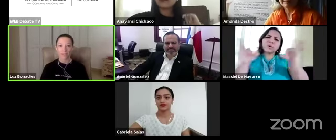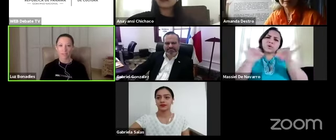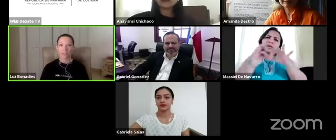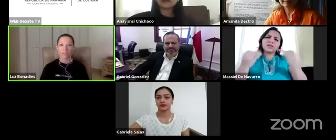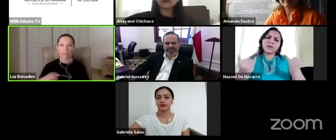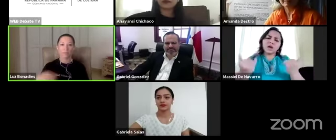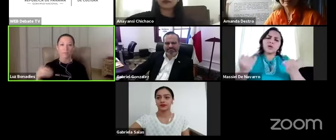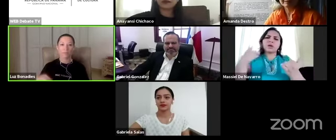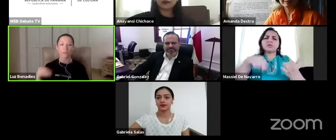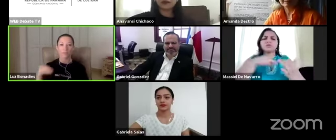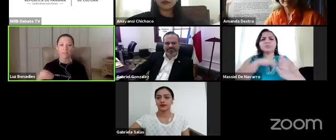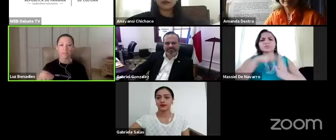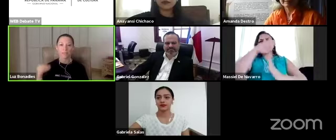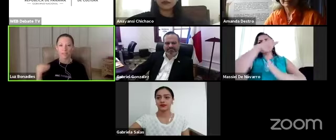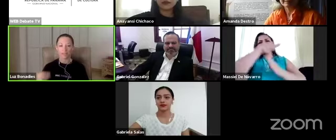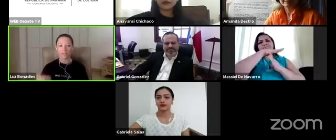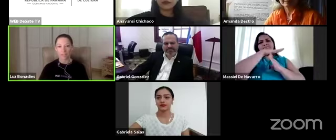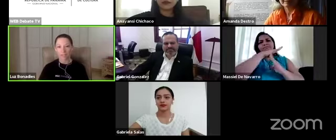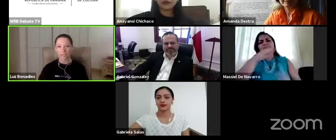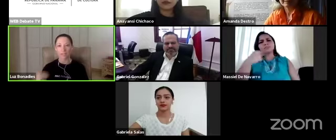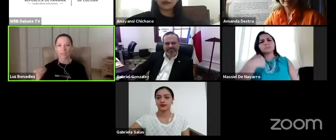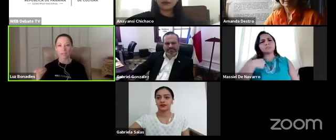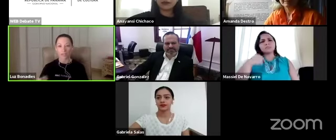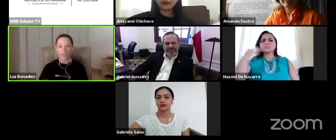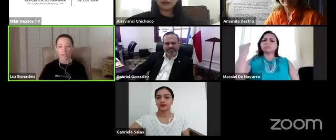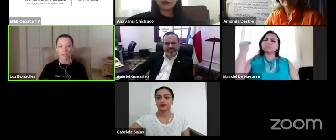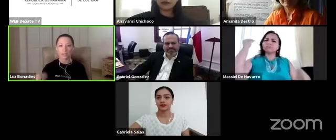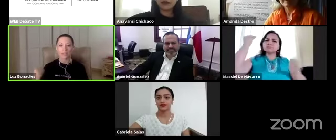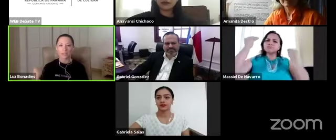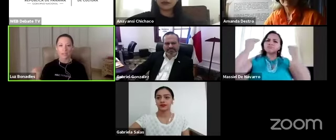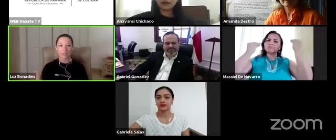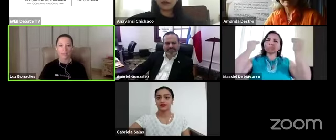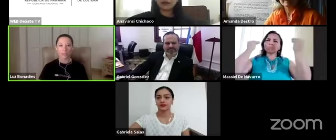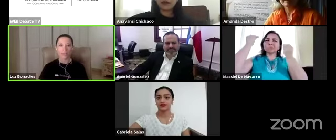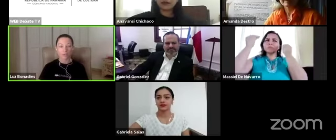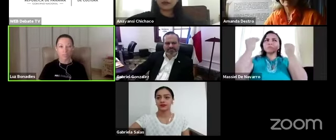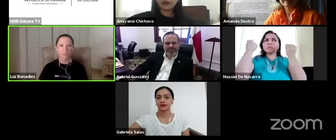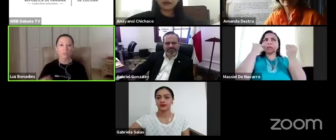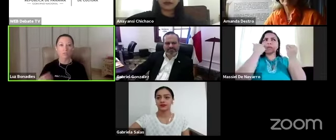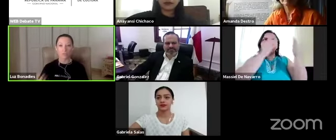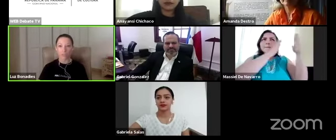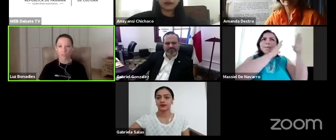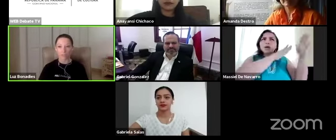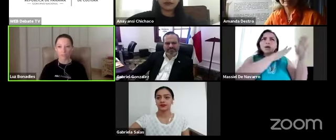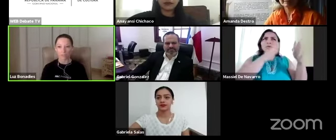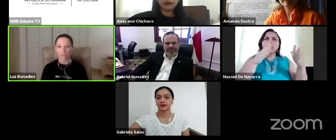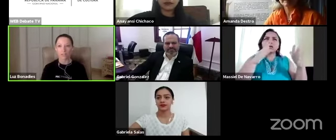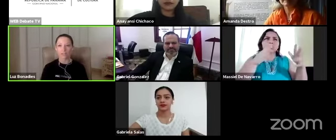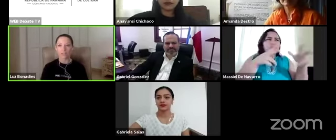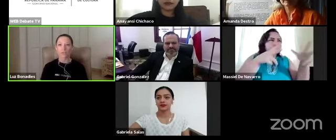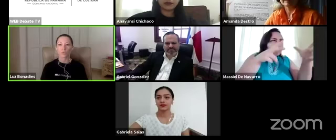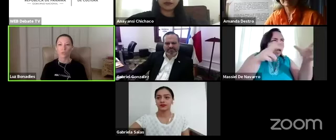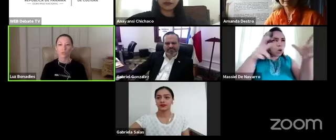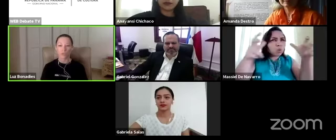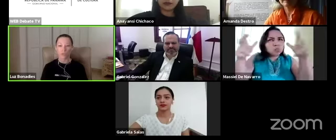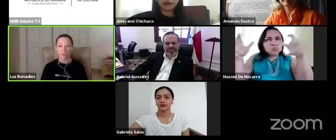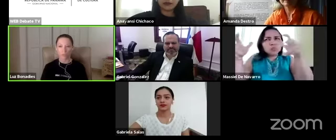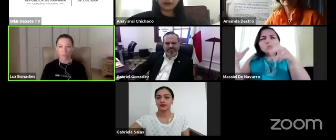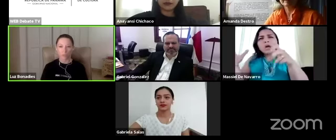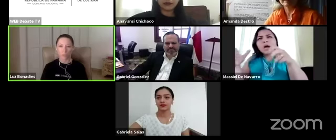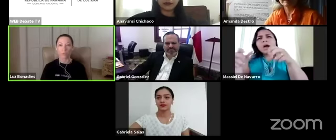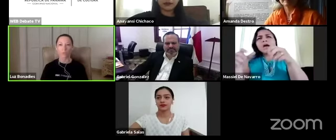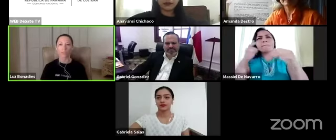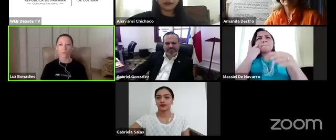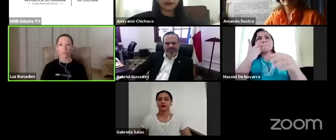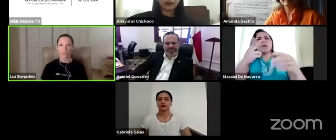creo que este es un tiempo realmente de planificar escuchar crear consenso y conversar sobre los retos que